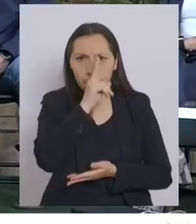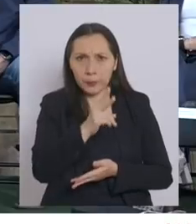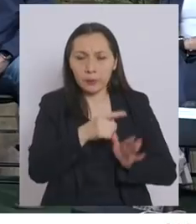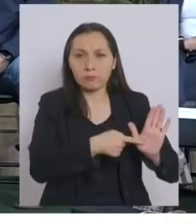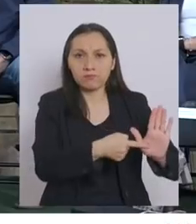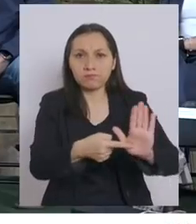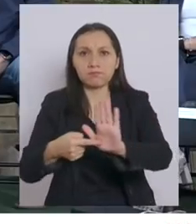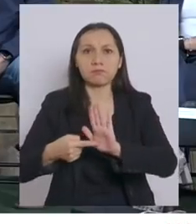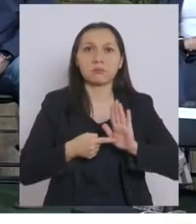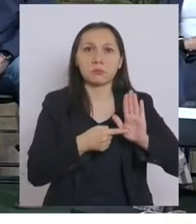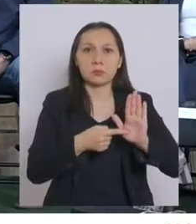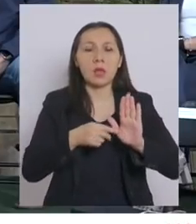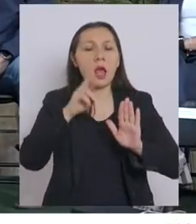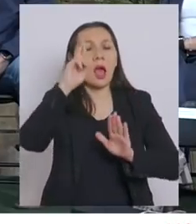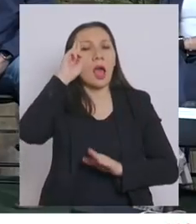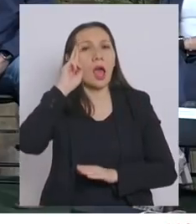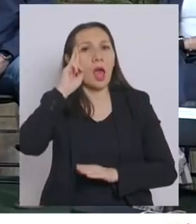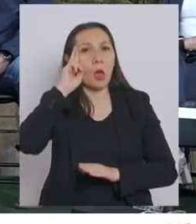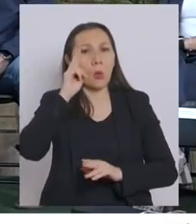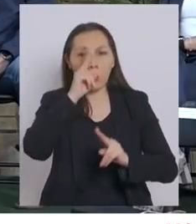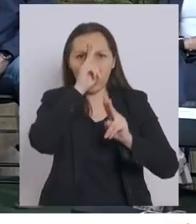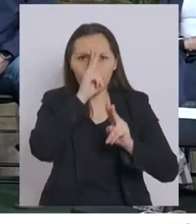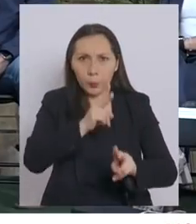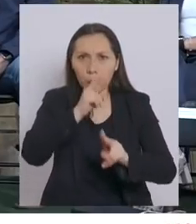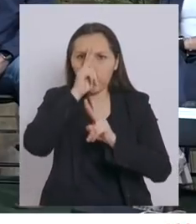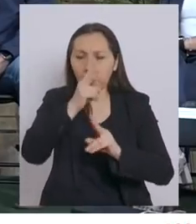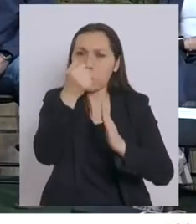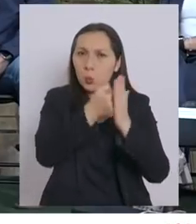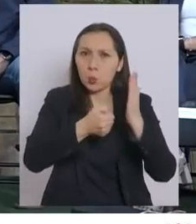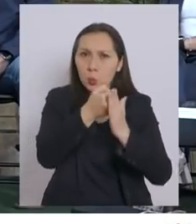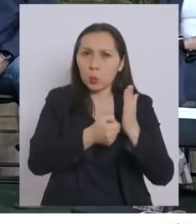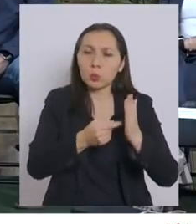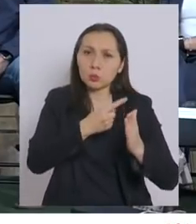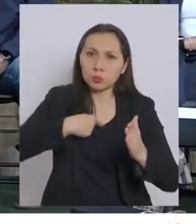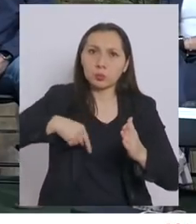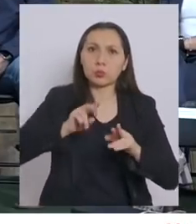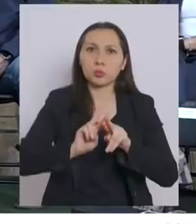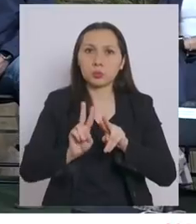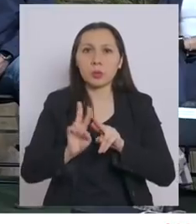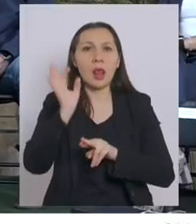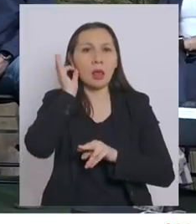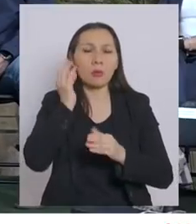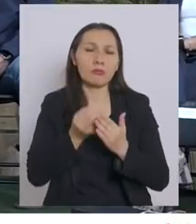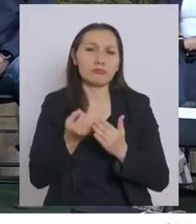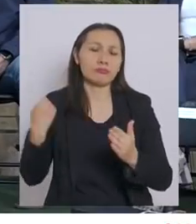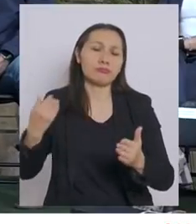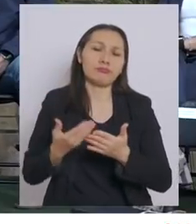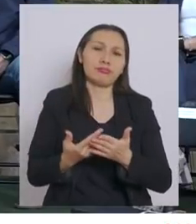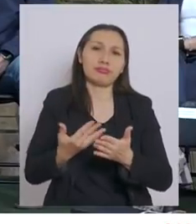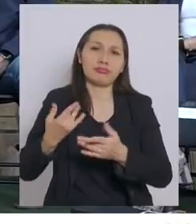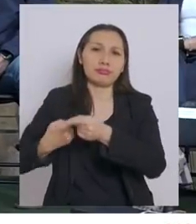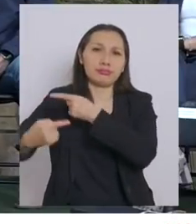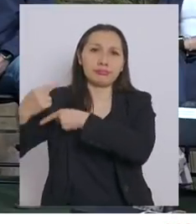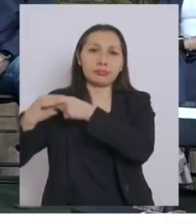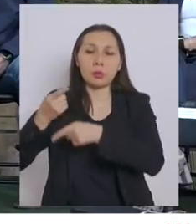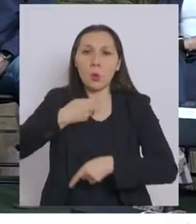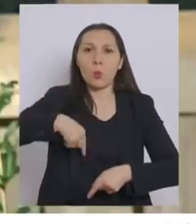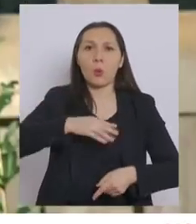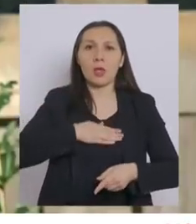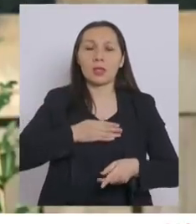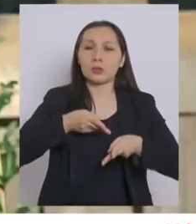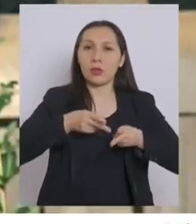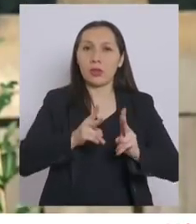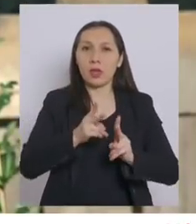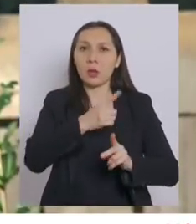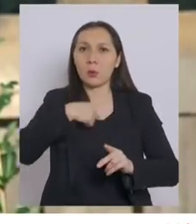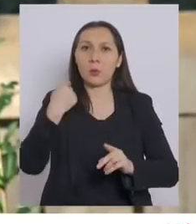visibilizar, recordar y homenajear las luchas que hemos dado las mujeres a lo largo de la historia, por nuestros derechos, por